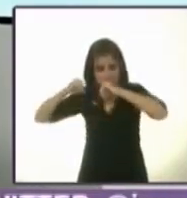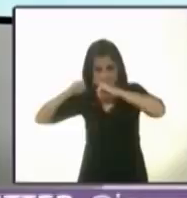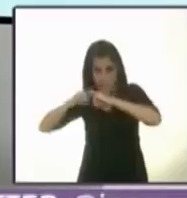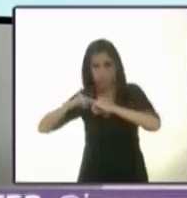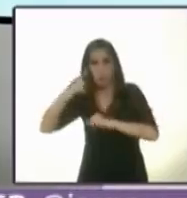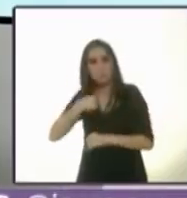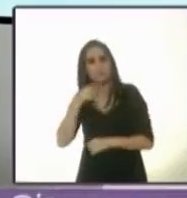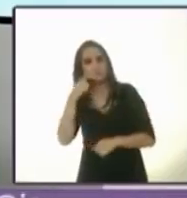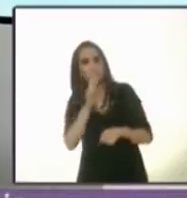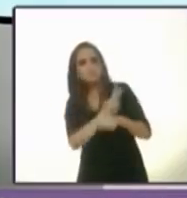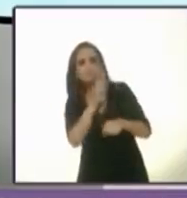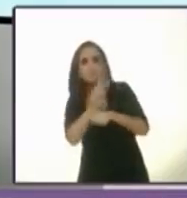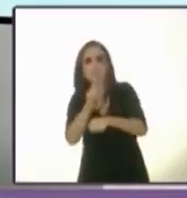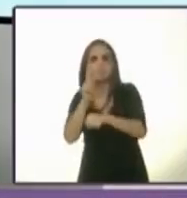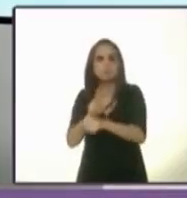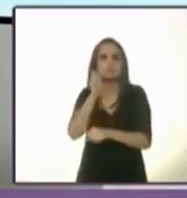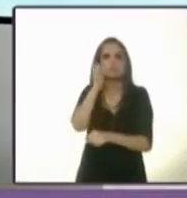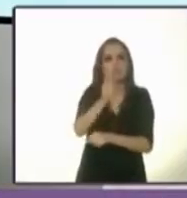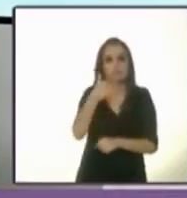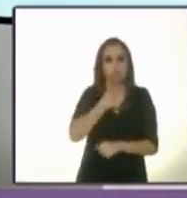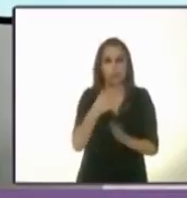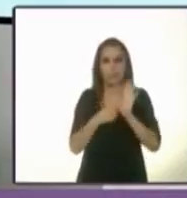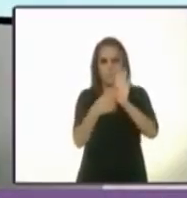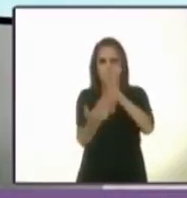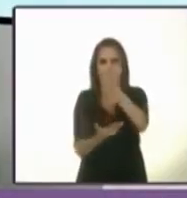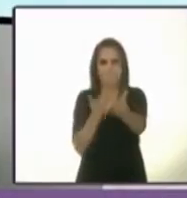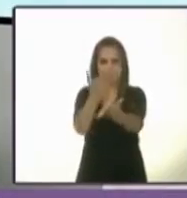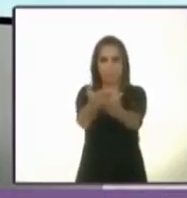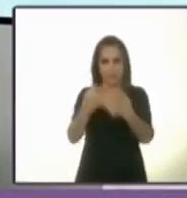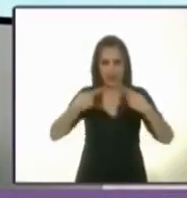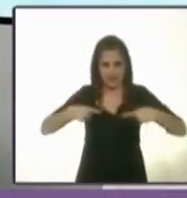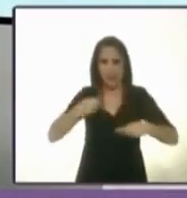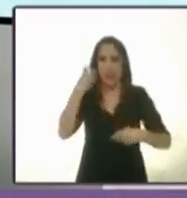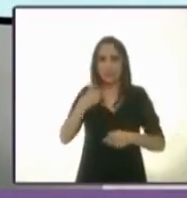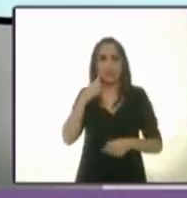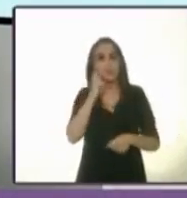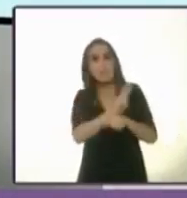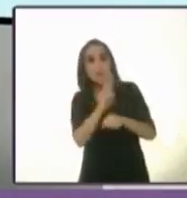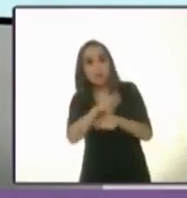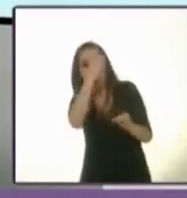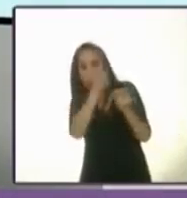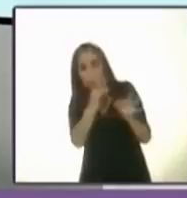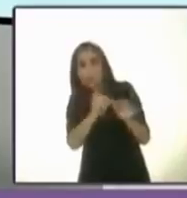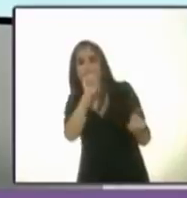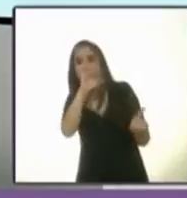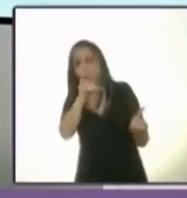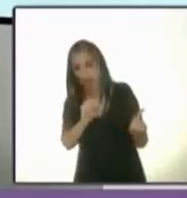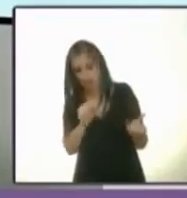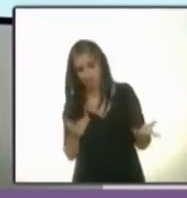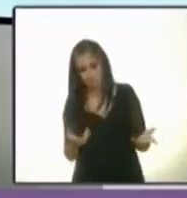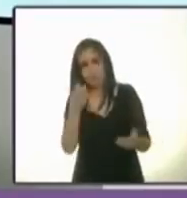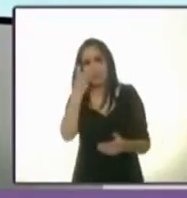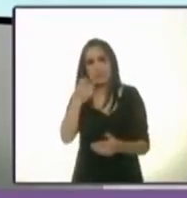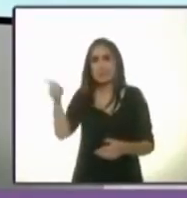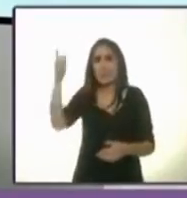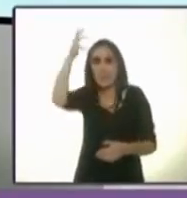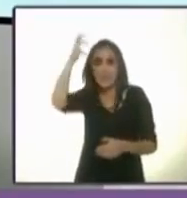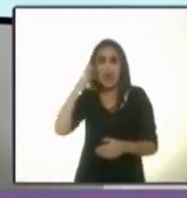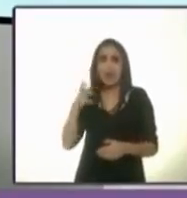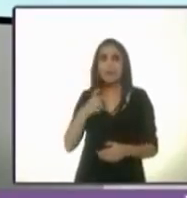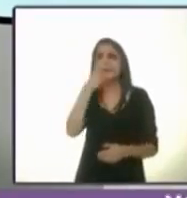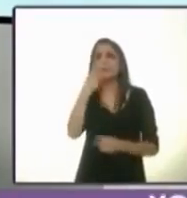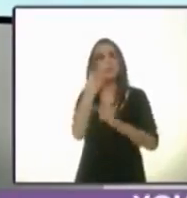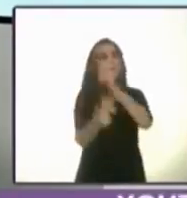poder revisar el avance del plan maestro que le hemos presentado a la sociedad. Y respuesta a Claudia, que cree mucho en las